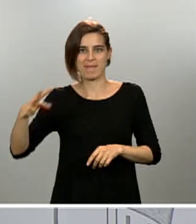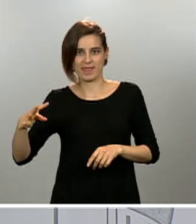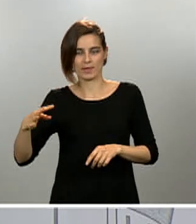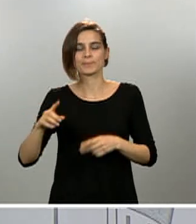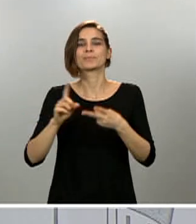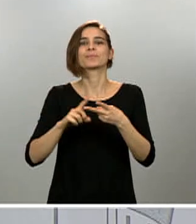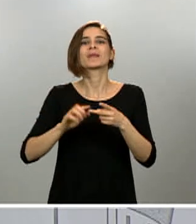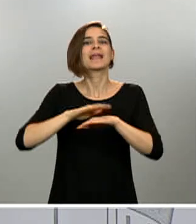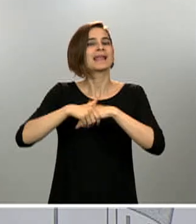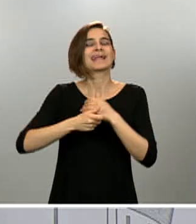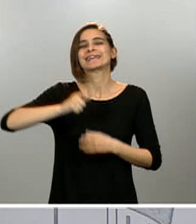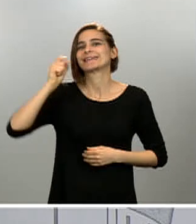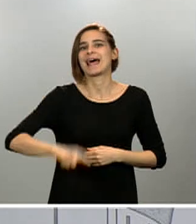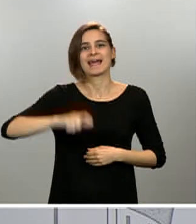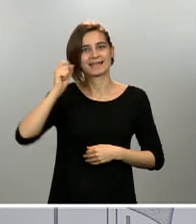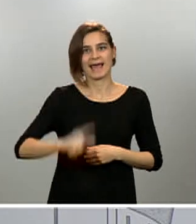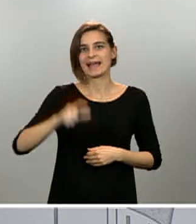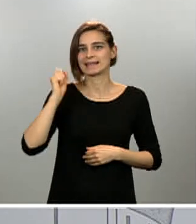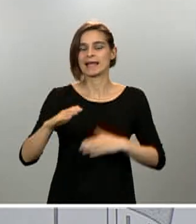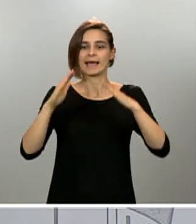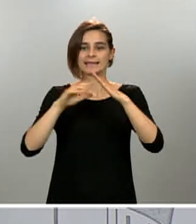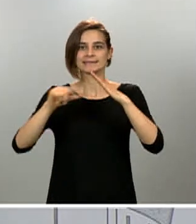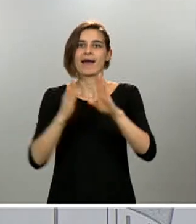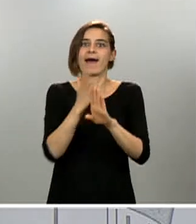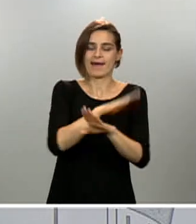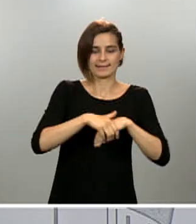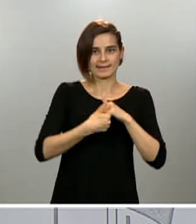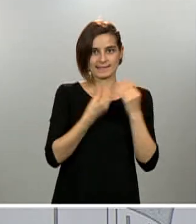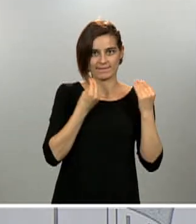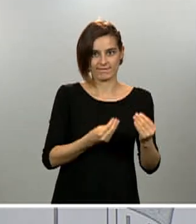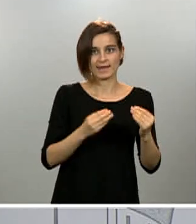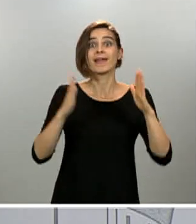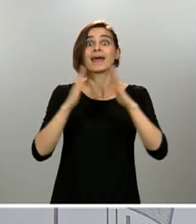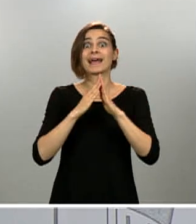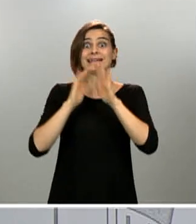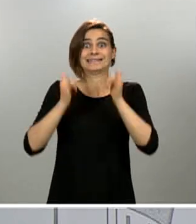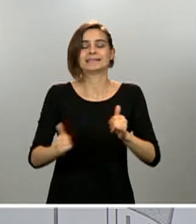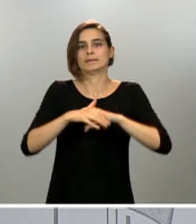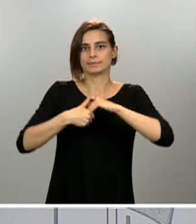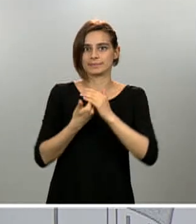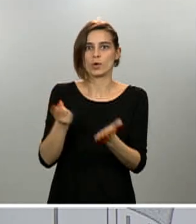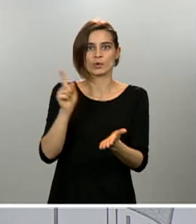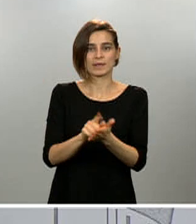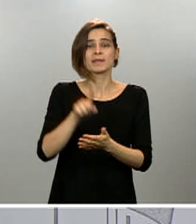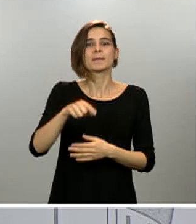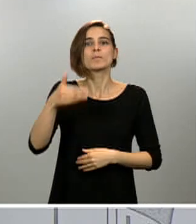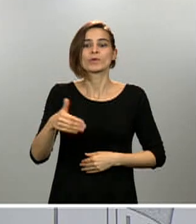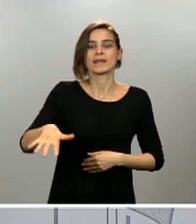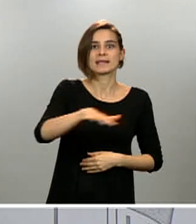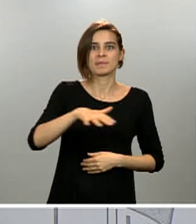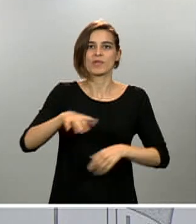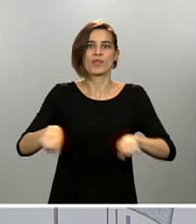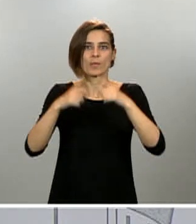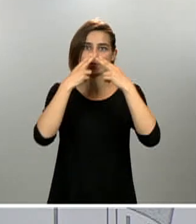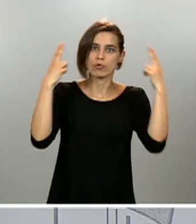de salir al llegar a casa y la higiene muy importante de todos los espacios públicos y privados. Quiero también decirles que aquellos municipios de